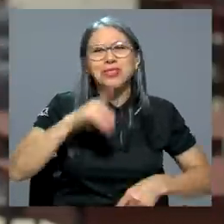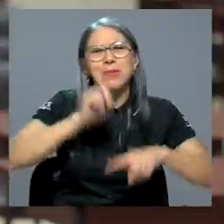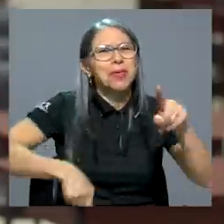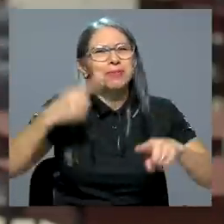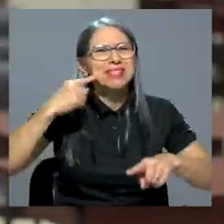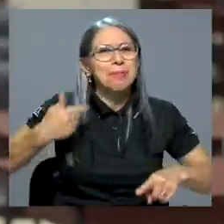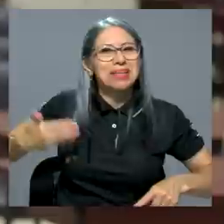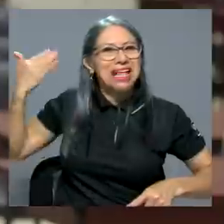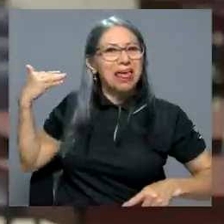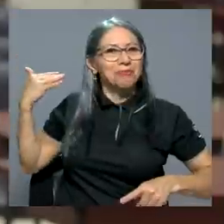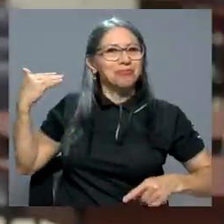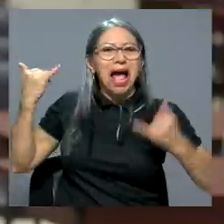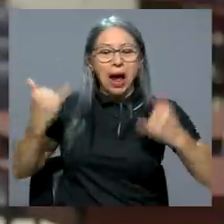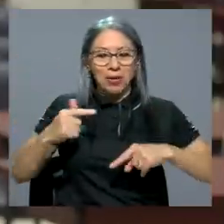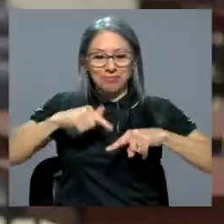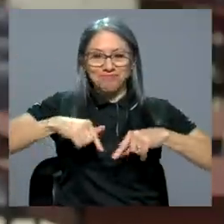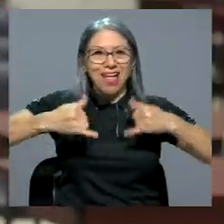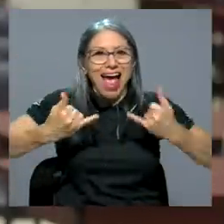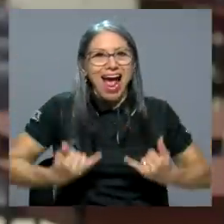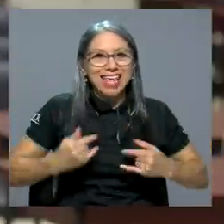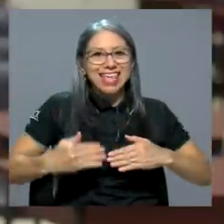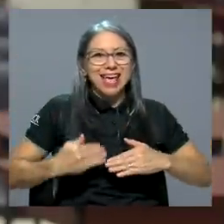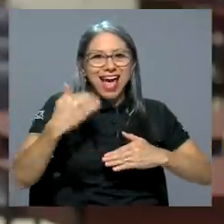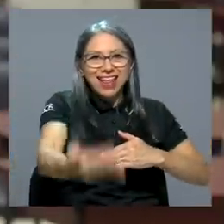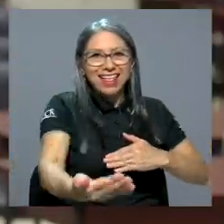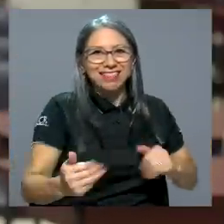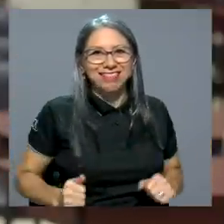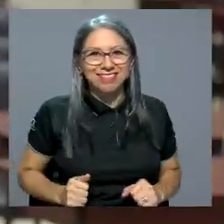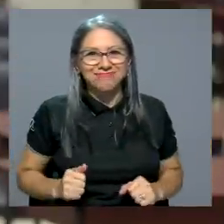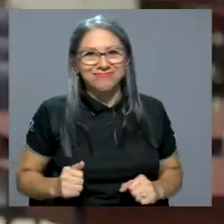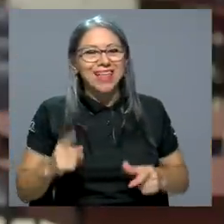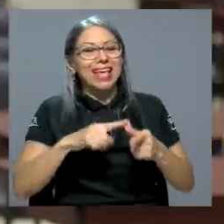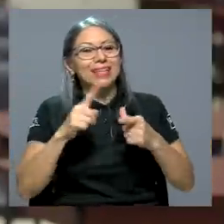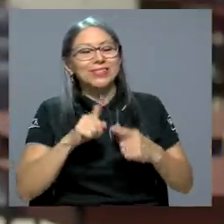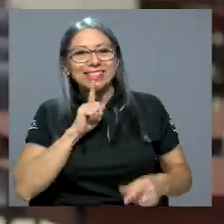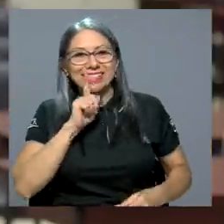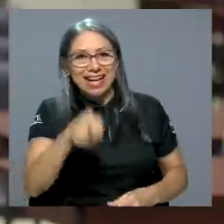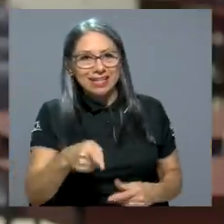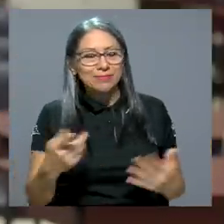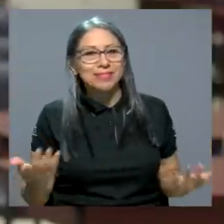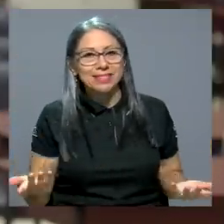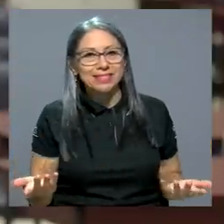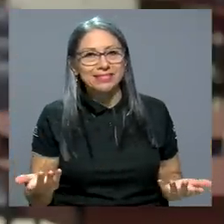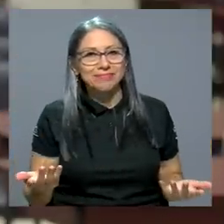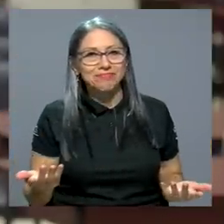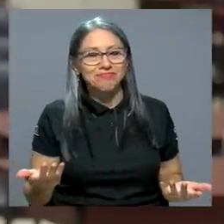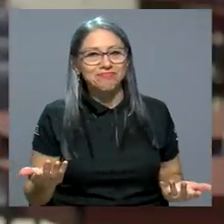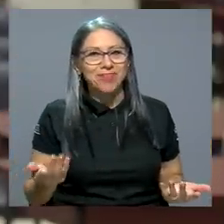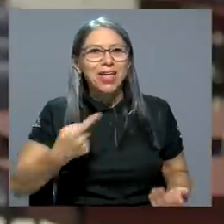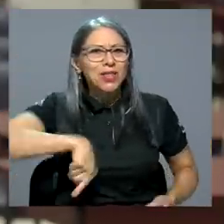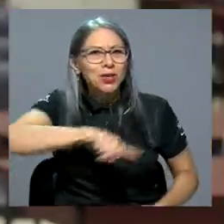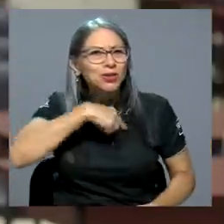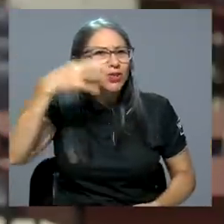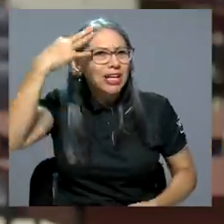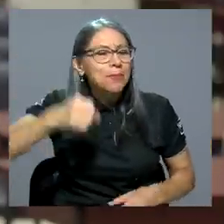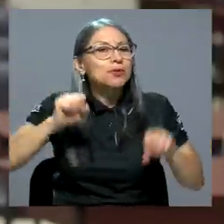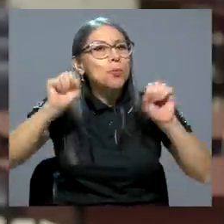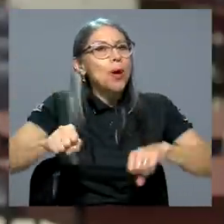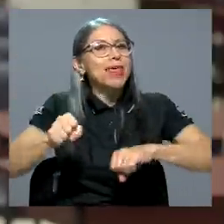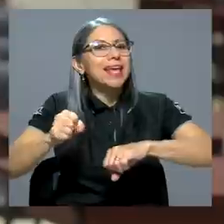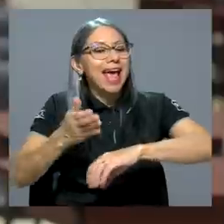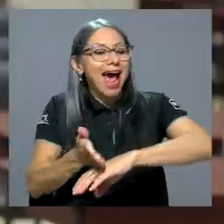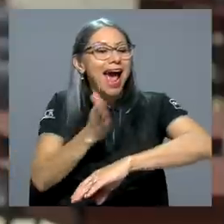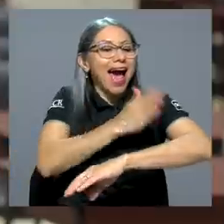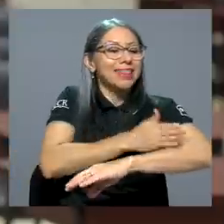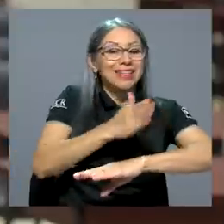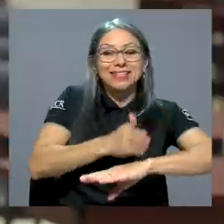pensar en el pasado, debemos pensar de aquí para adelante. Entonces, realmente creemos que puede ser un antes y un